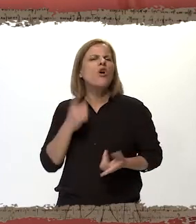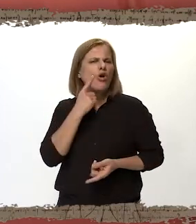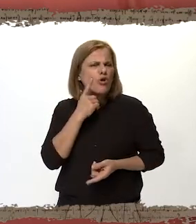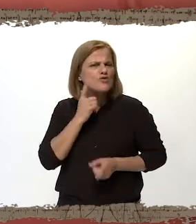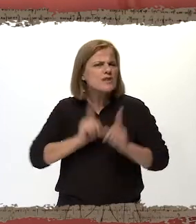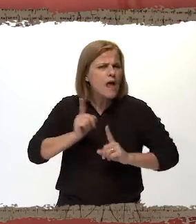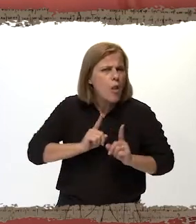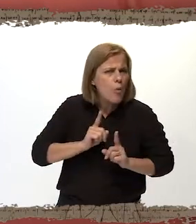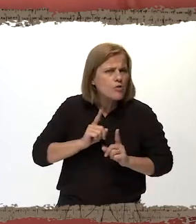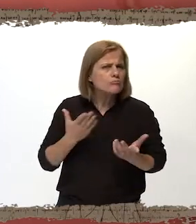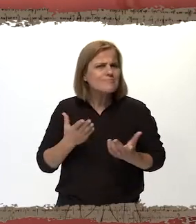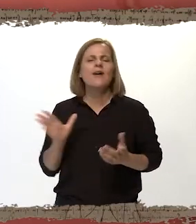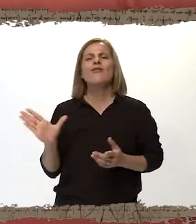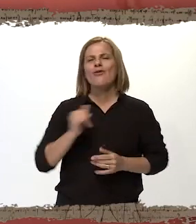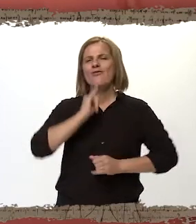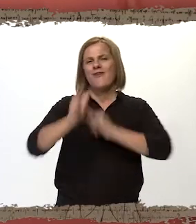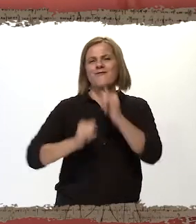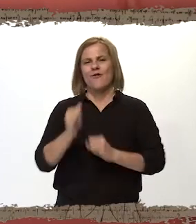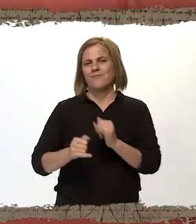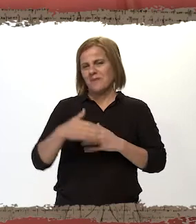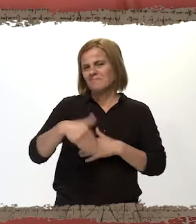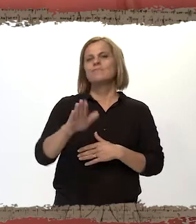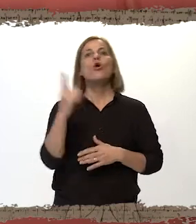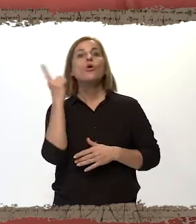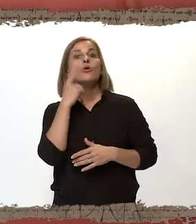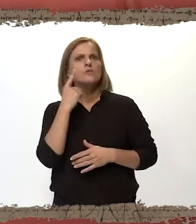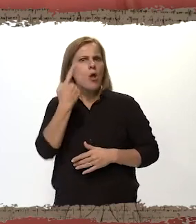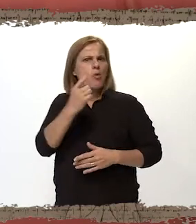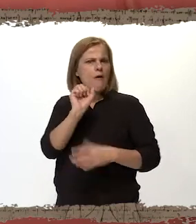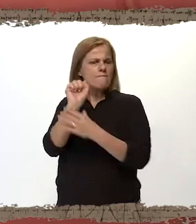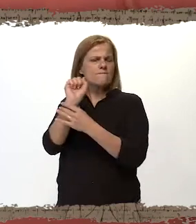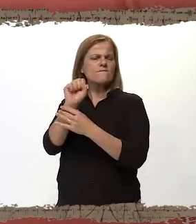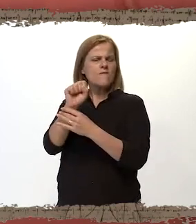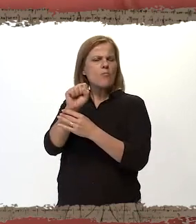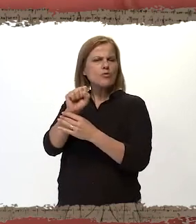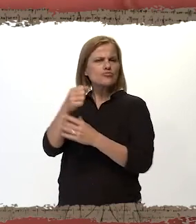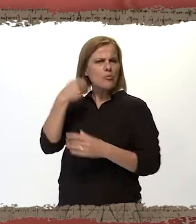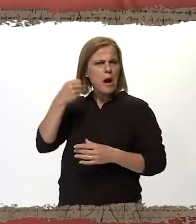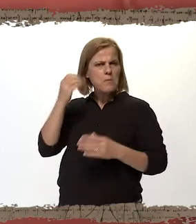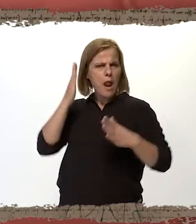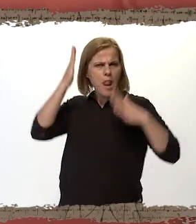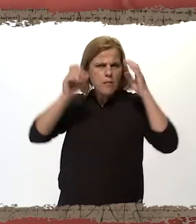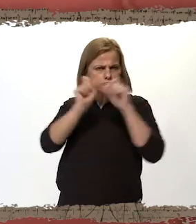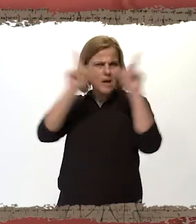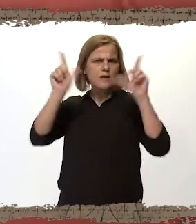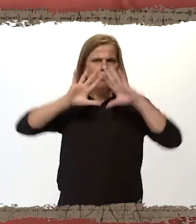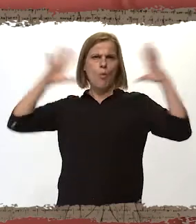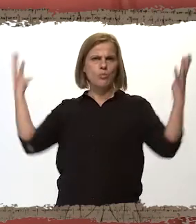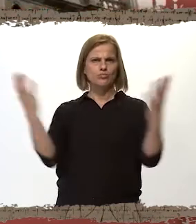imaginario? Todo esto en el siguiente informe vamos a conocer a uno de los más famosos seres imaginarios del mundo.